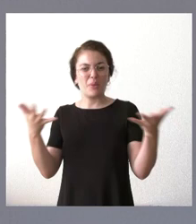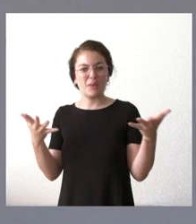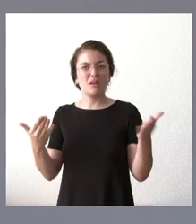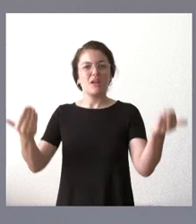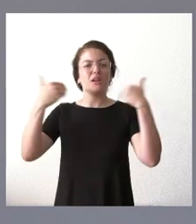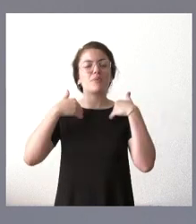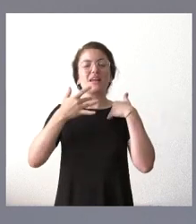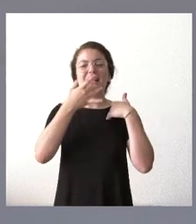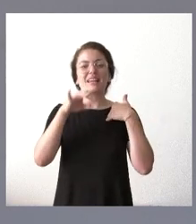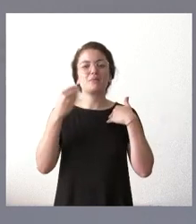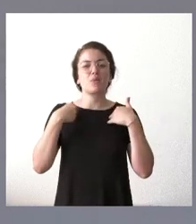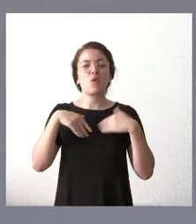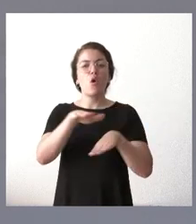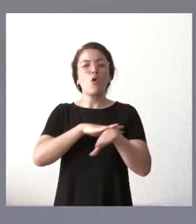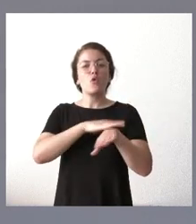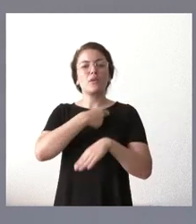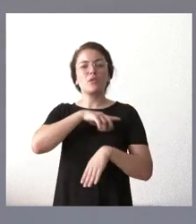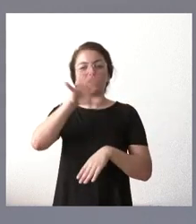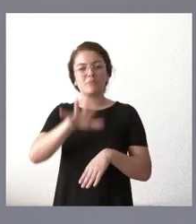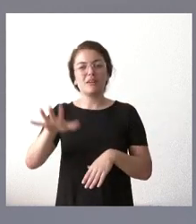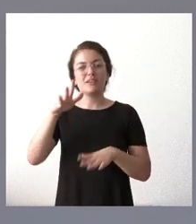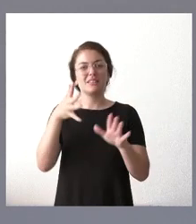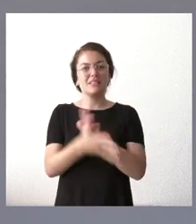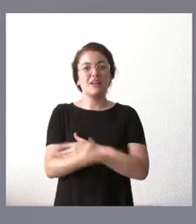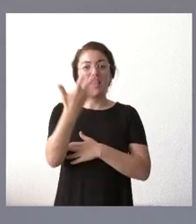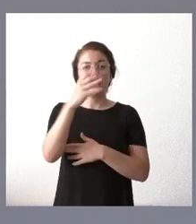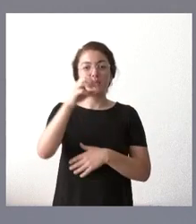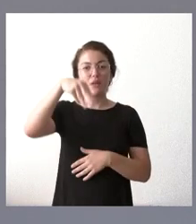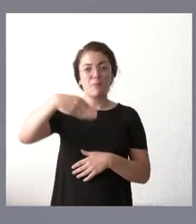gobierno de la nación entendiendo por macroproyectos los que superan los 50 megavatios